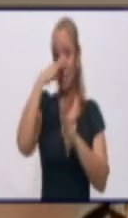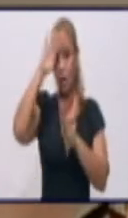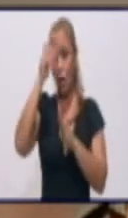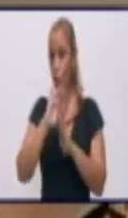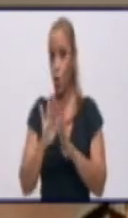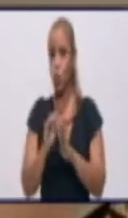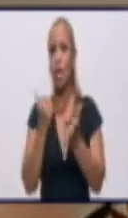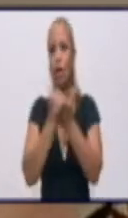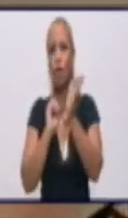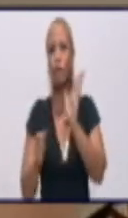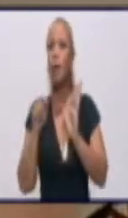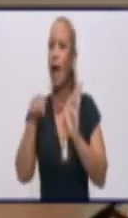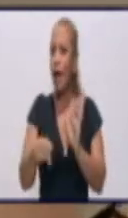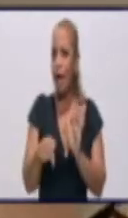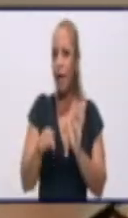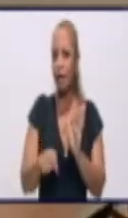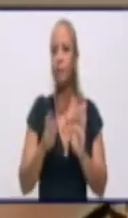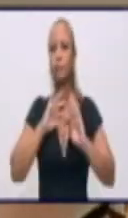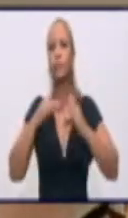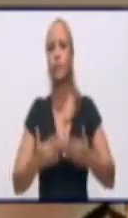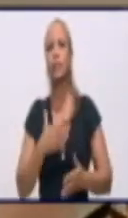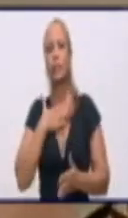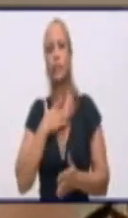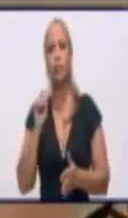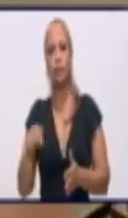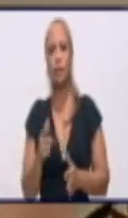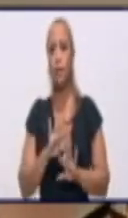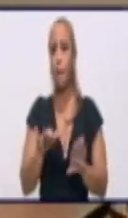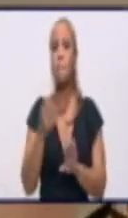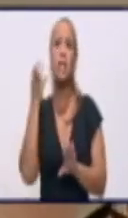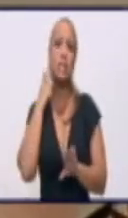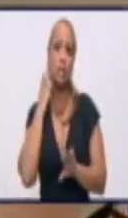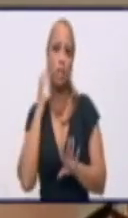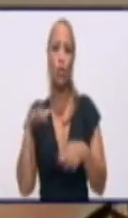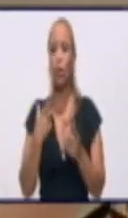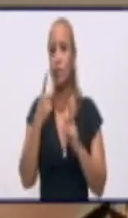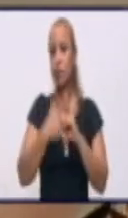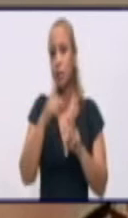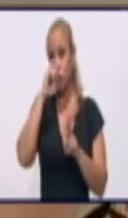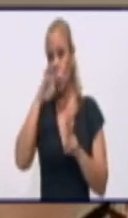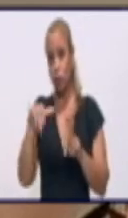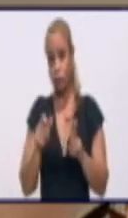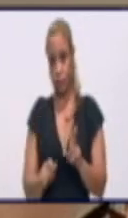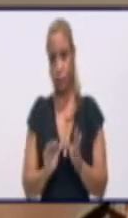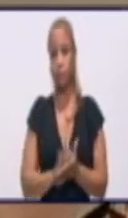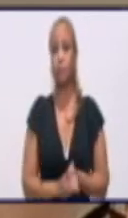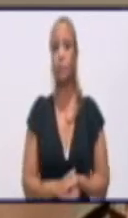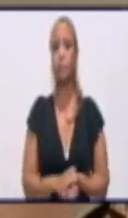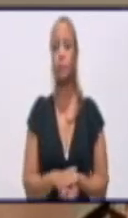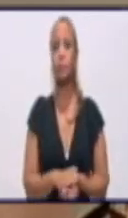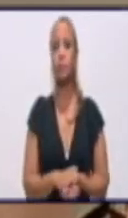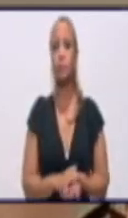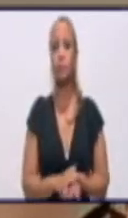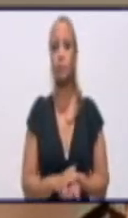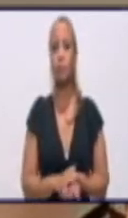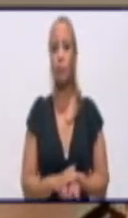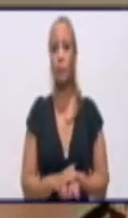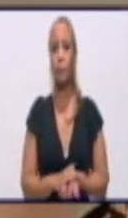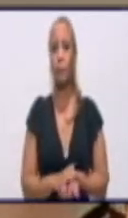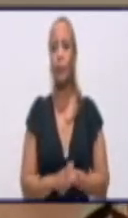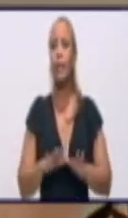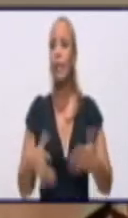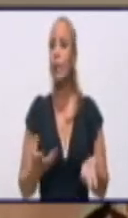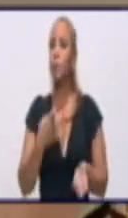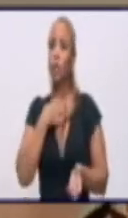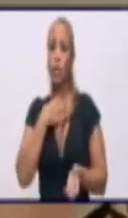atendiendo en el Cordobé y nuestras embarazadas en el FED del Valle de Manzanillo, que son los hospitales destinados para este tipo de atención. Hemos